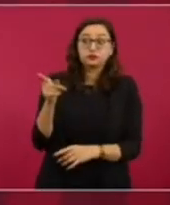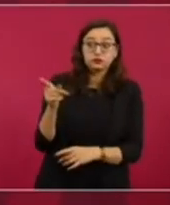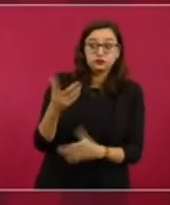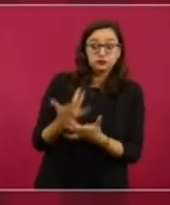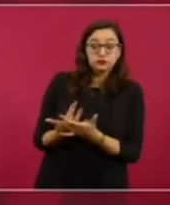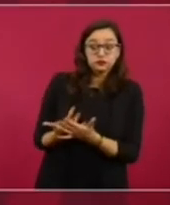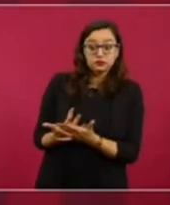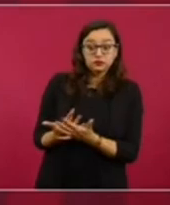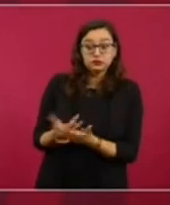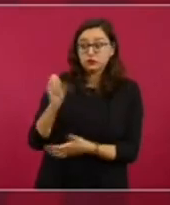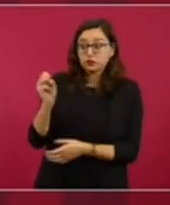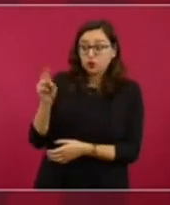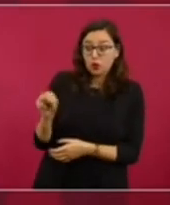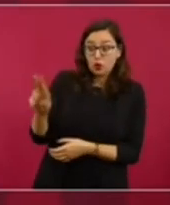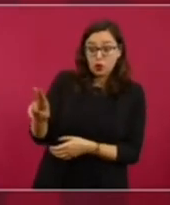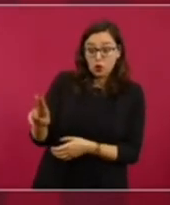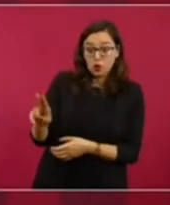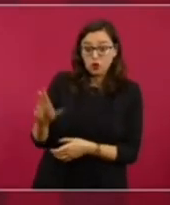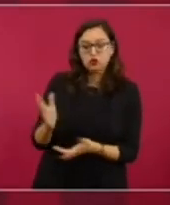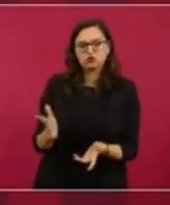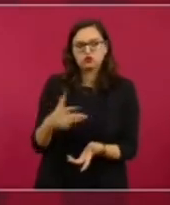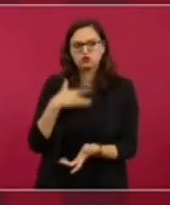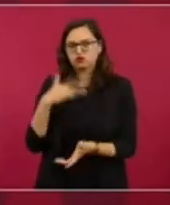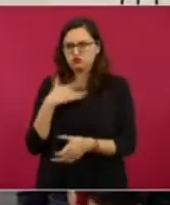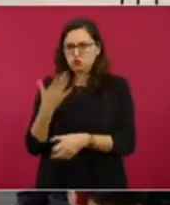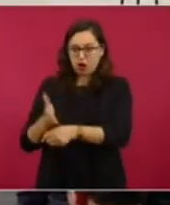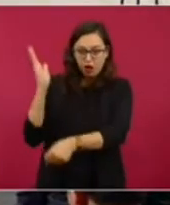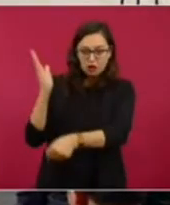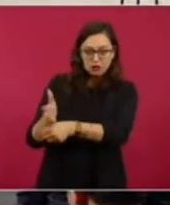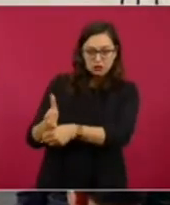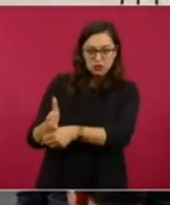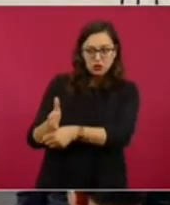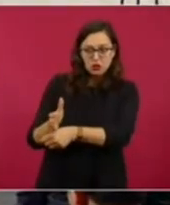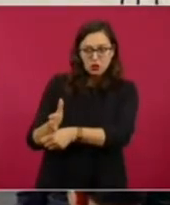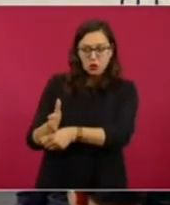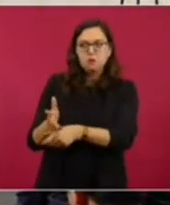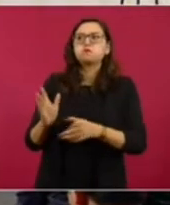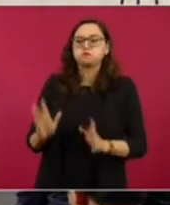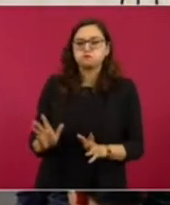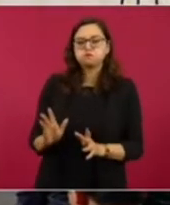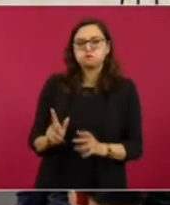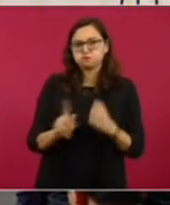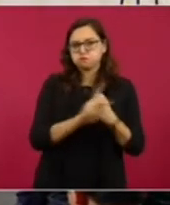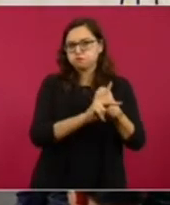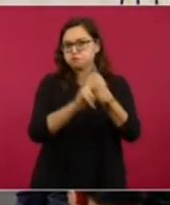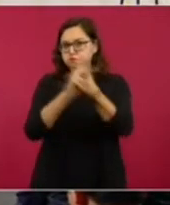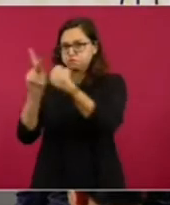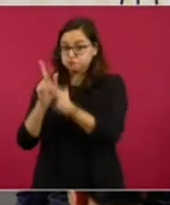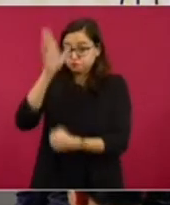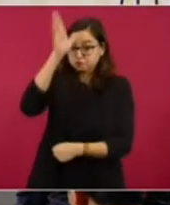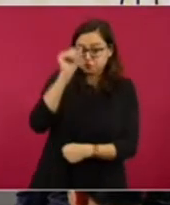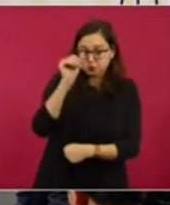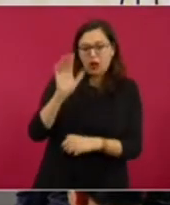quiere decir que es un acuerdo de los países, no unilateralmente un país respecto a otro.